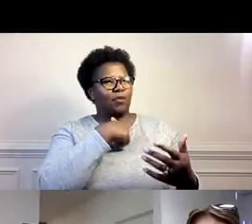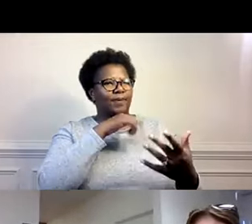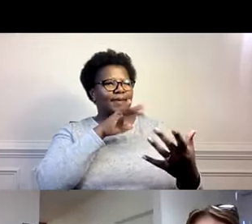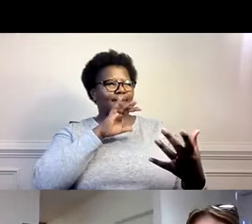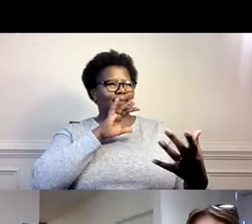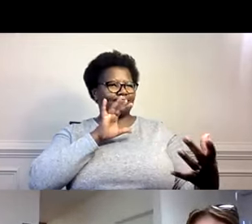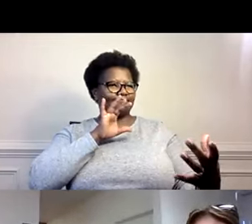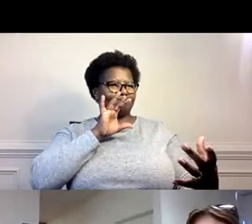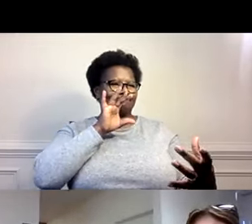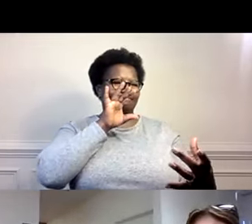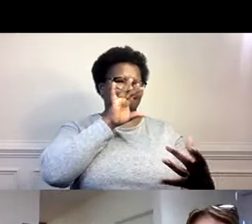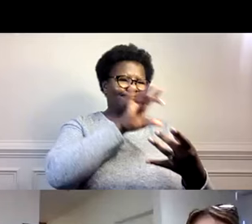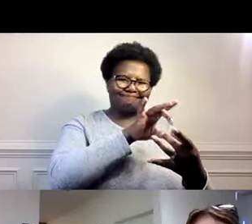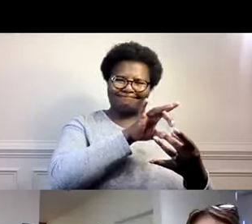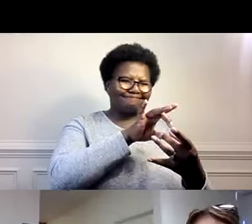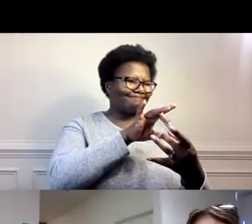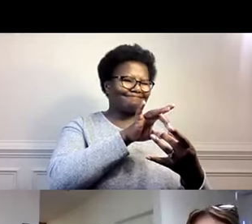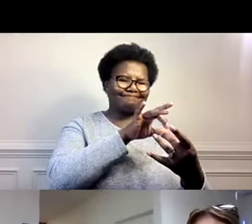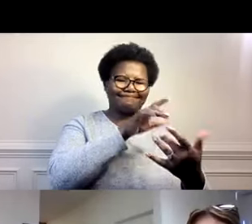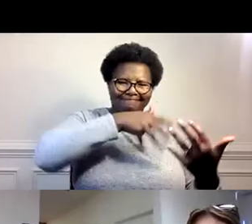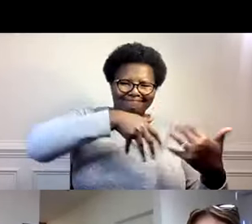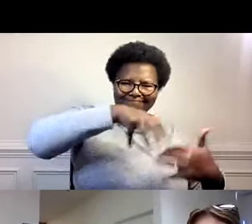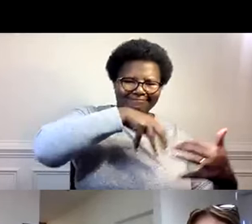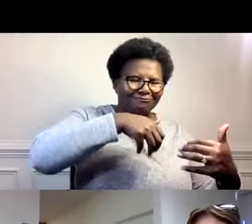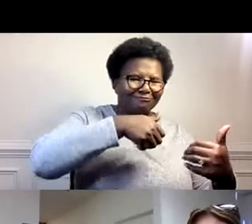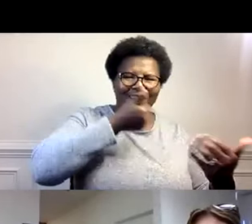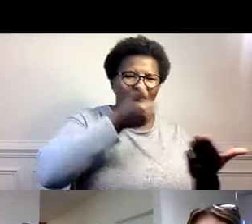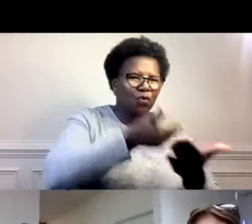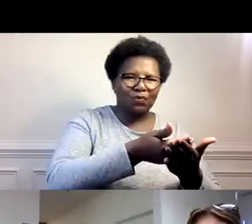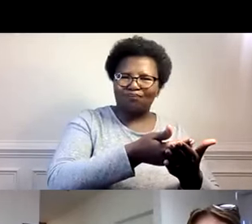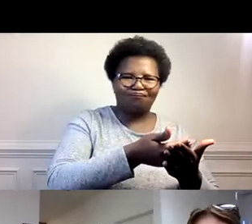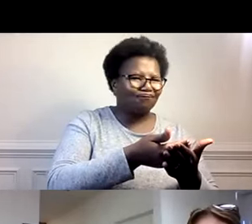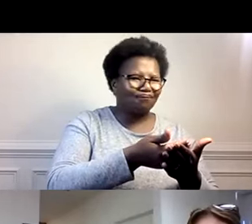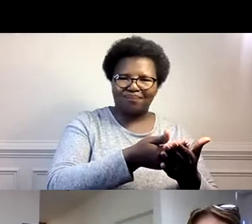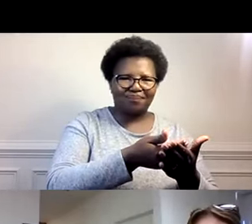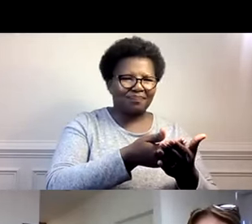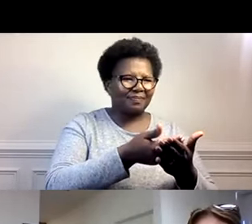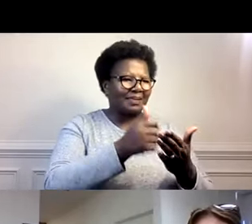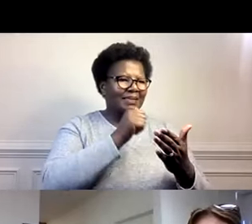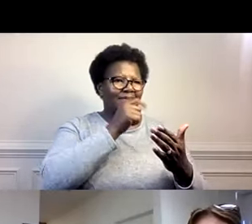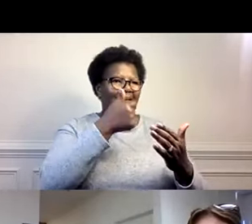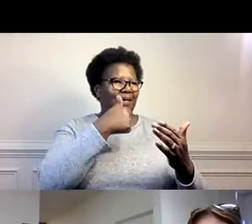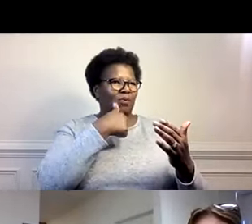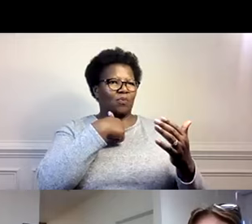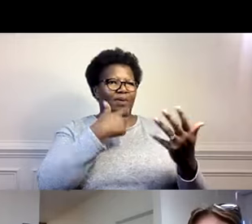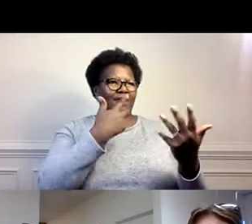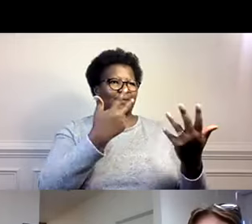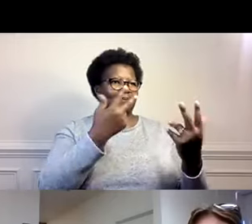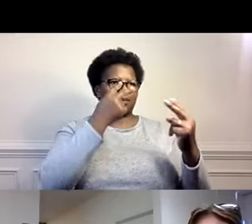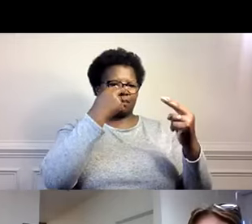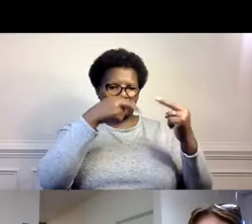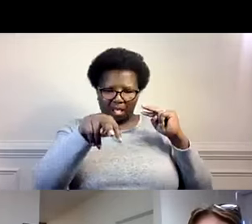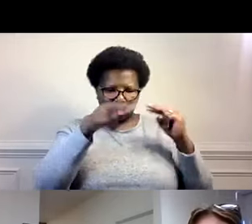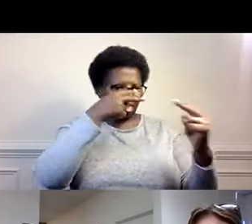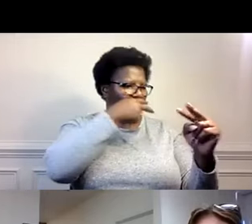No me llevaba con ellos muy bien. Como que no teníamos, como que no veíamos